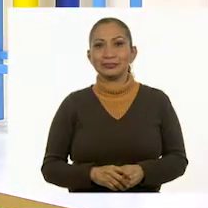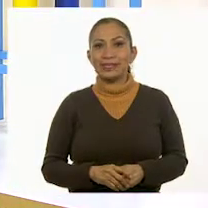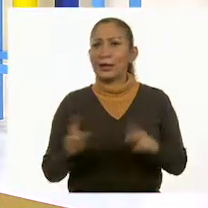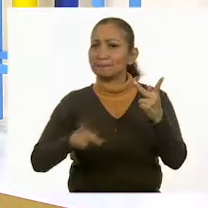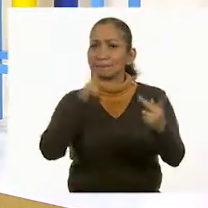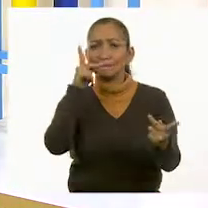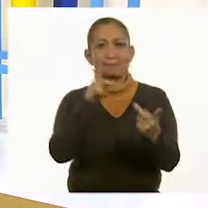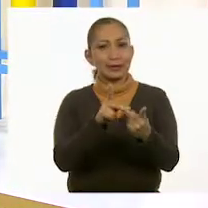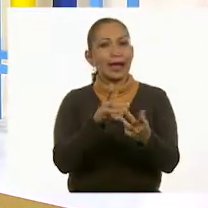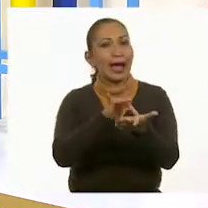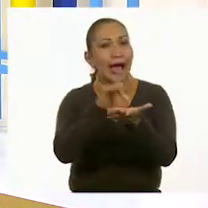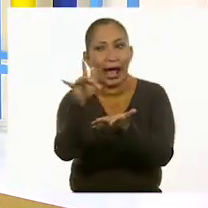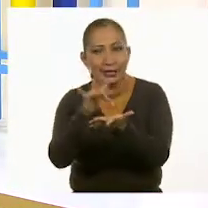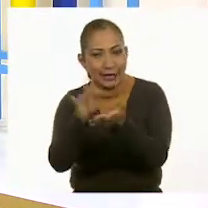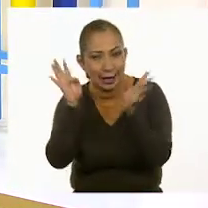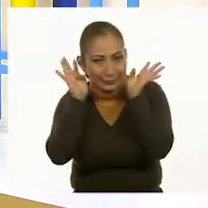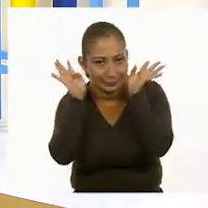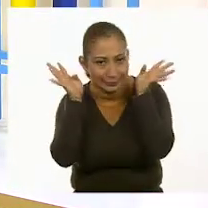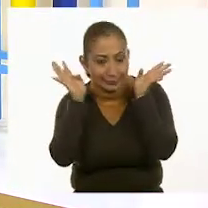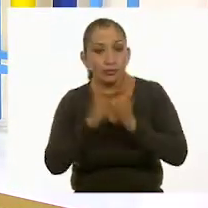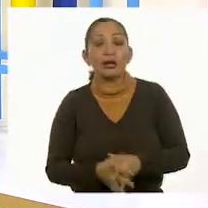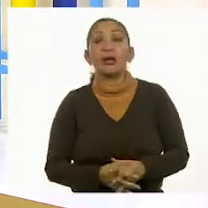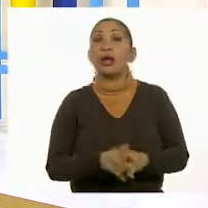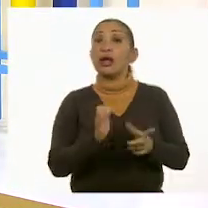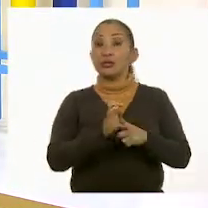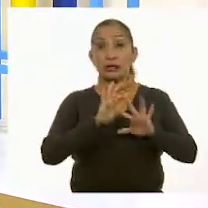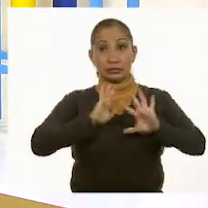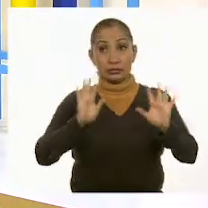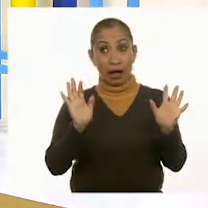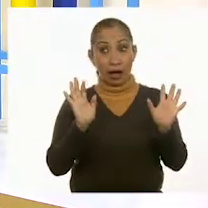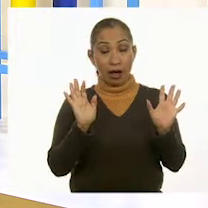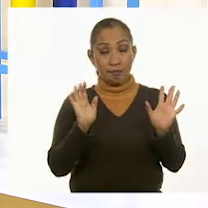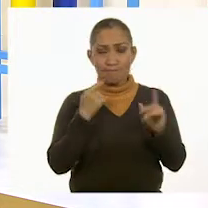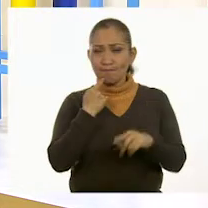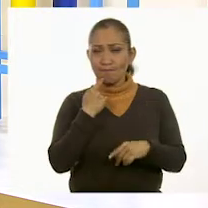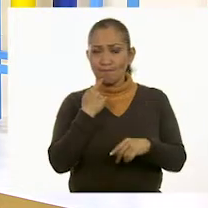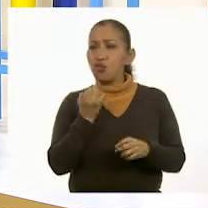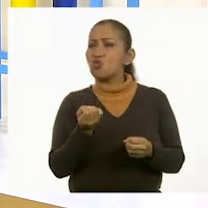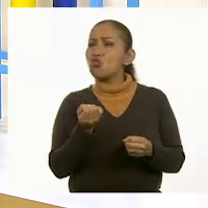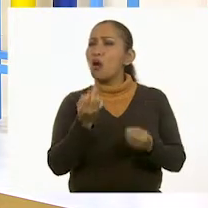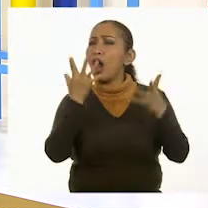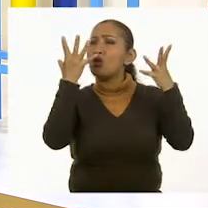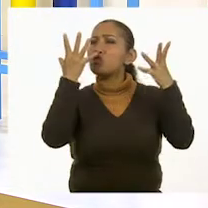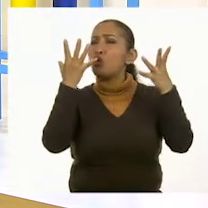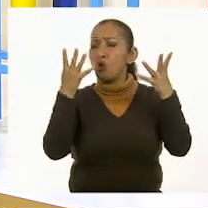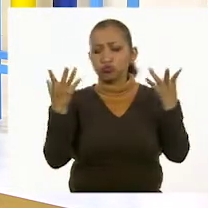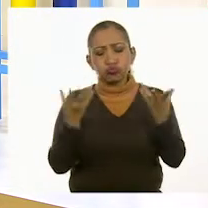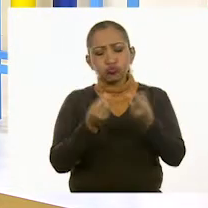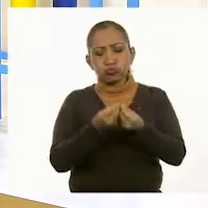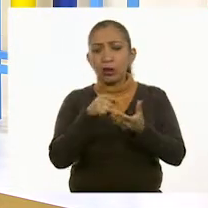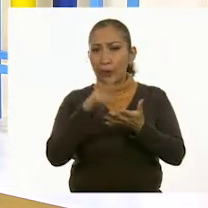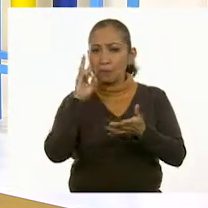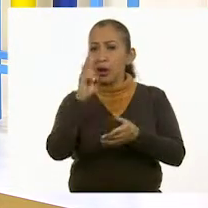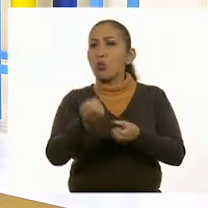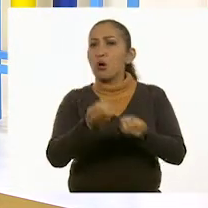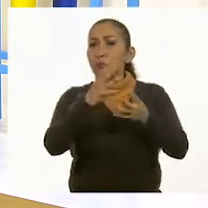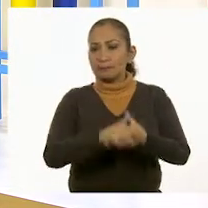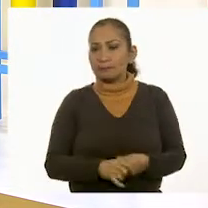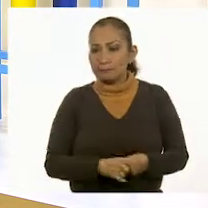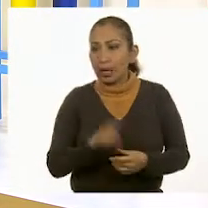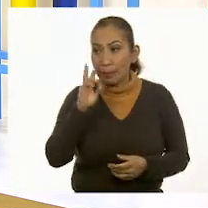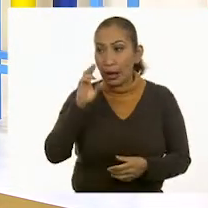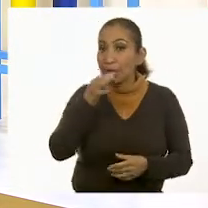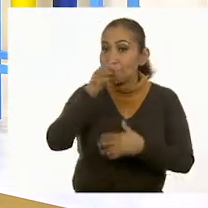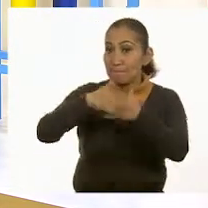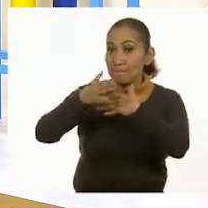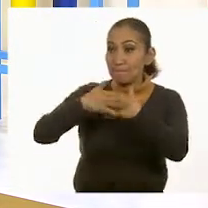¡Perfecto! Muchas gracias, ajo listo. Entonces, nos quedamos con... ¿Cuántos son? Vamos a descubrirlo. Para eso, vamos